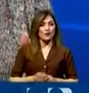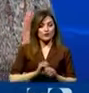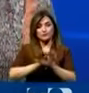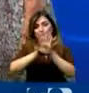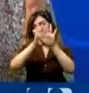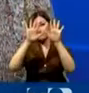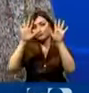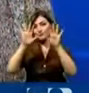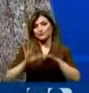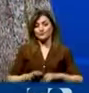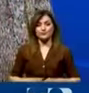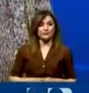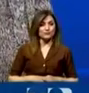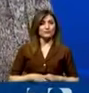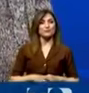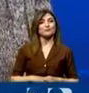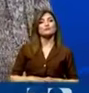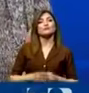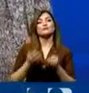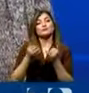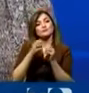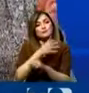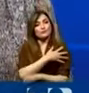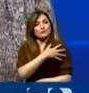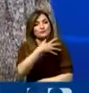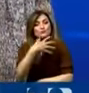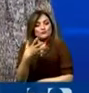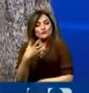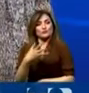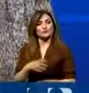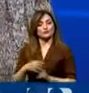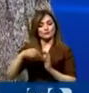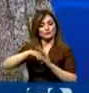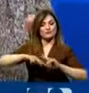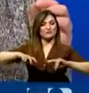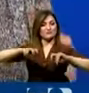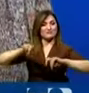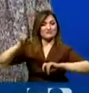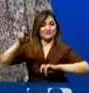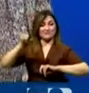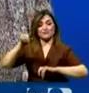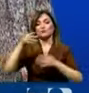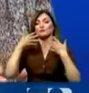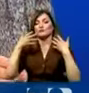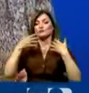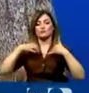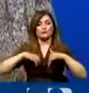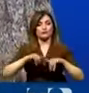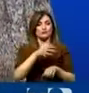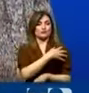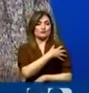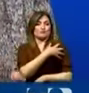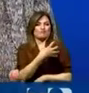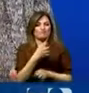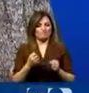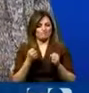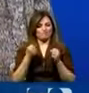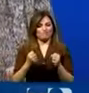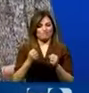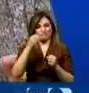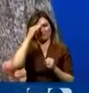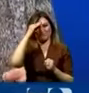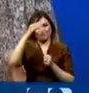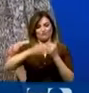ruta. Están en este momento fortalecidos los ejes en la ciudad de Guayaquil. Vamos a continuar fortaleciéndolos a lo largo del año.